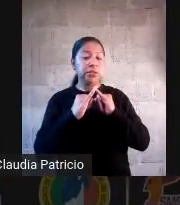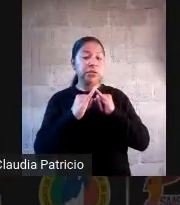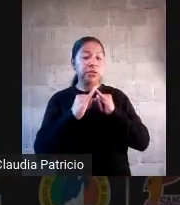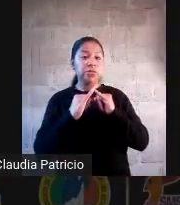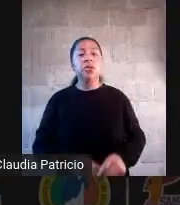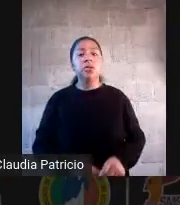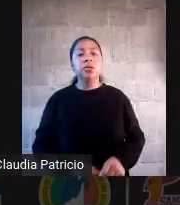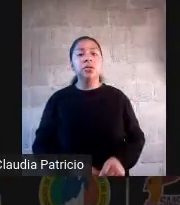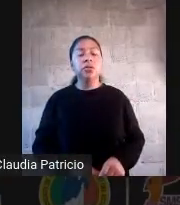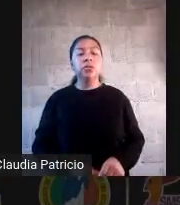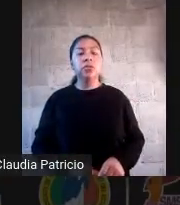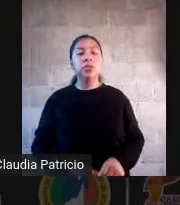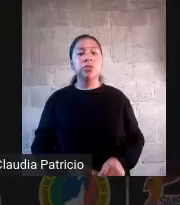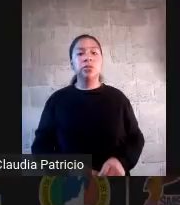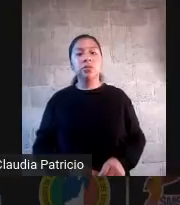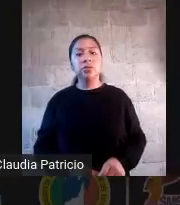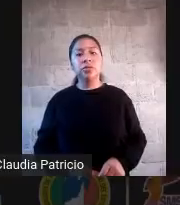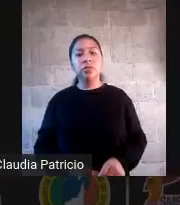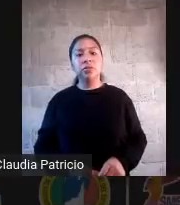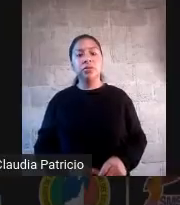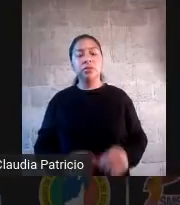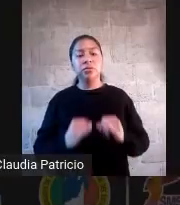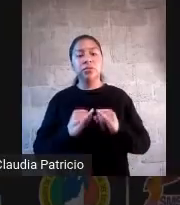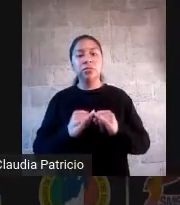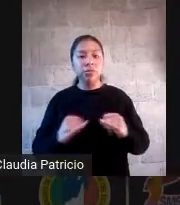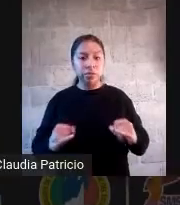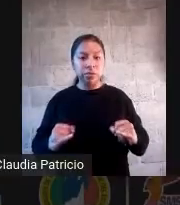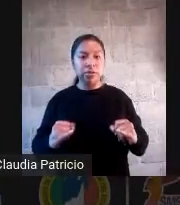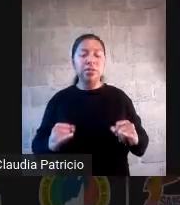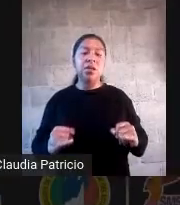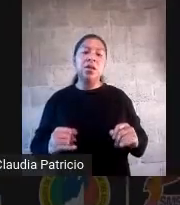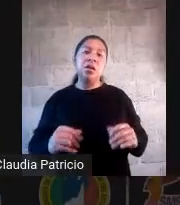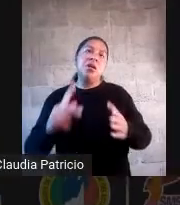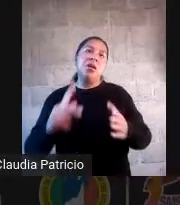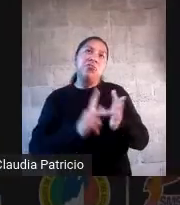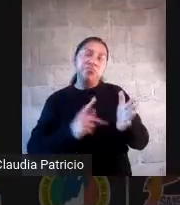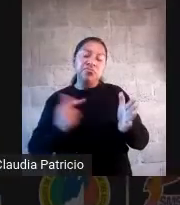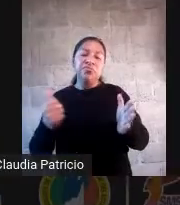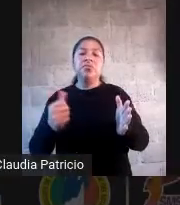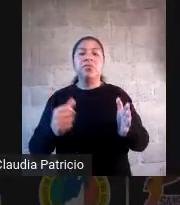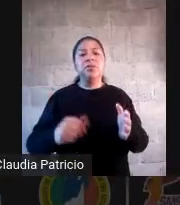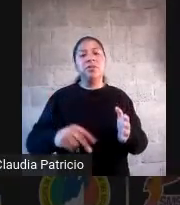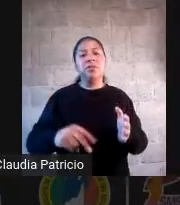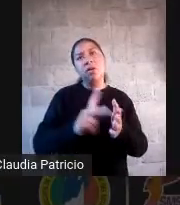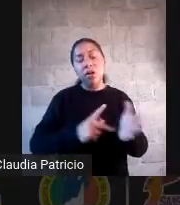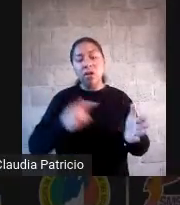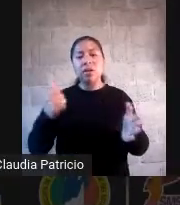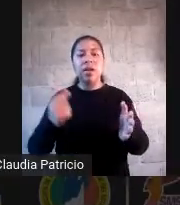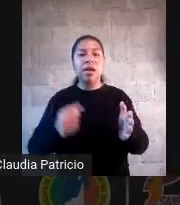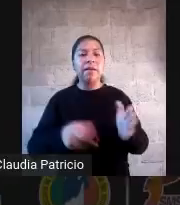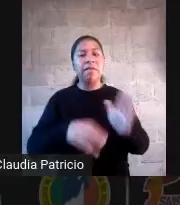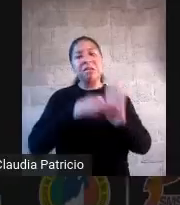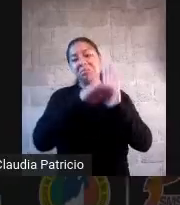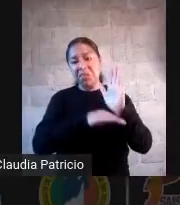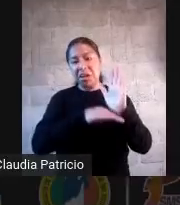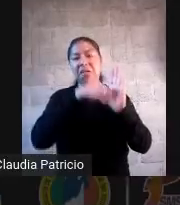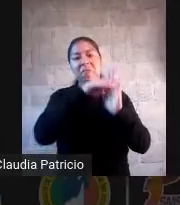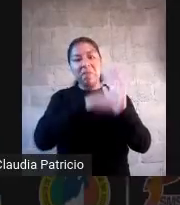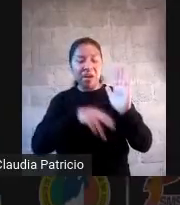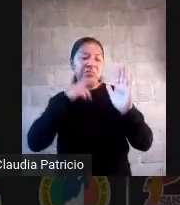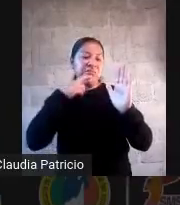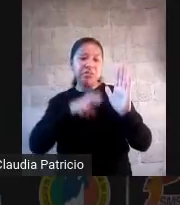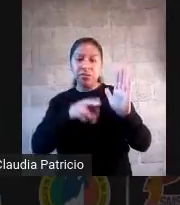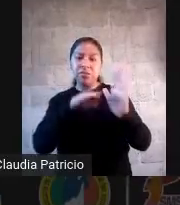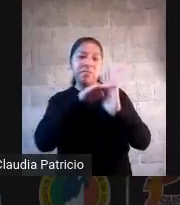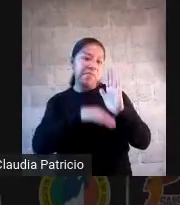presentando los resultados un año, los resultados otro año, los resultados otro año, y el problema está, uno, en la